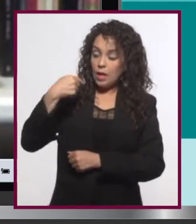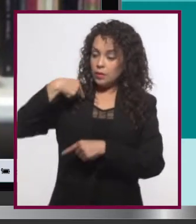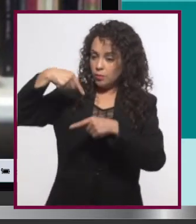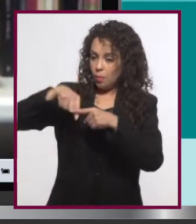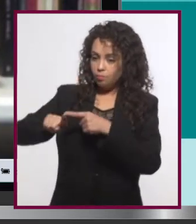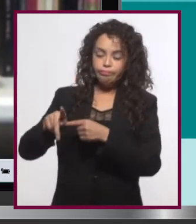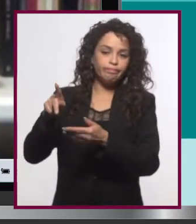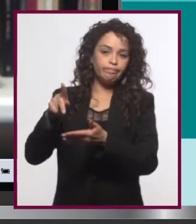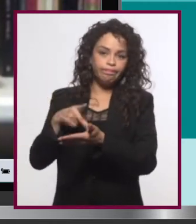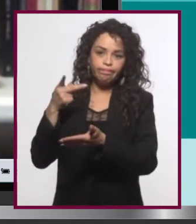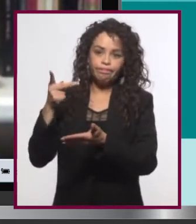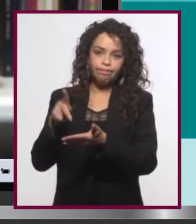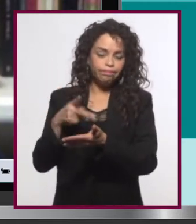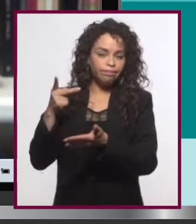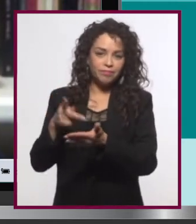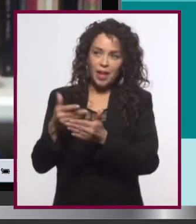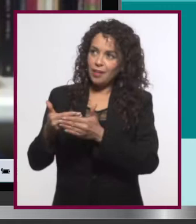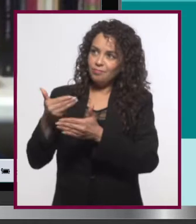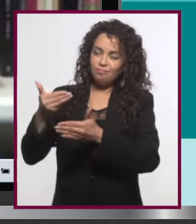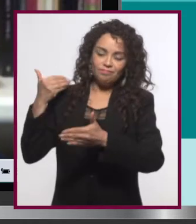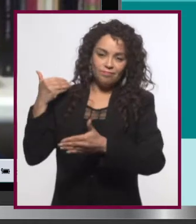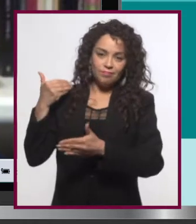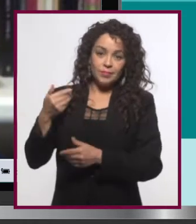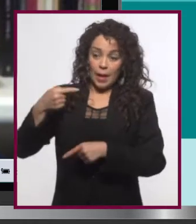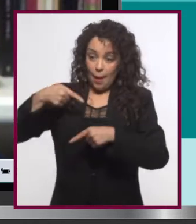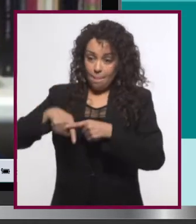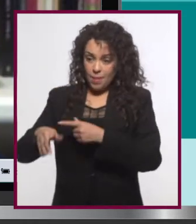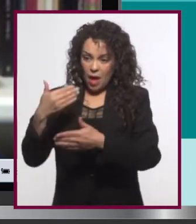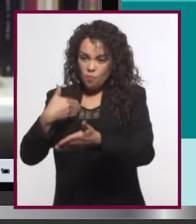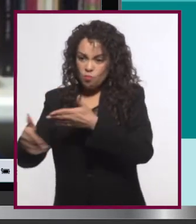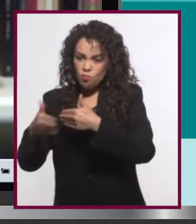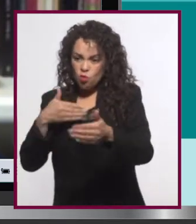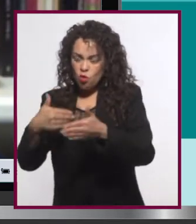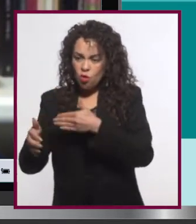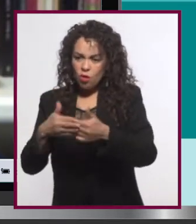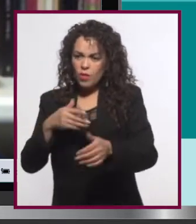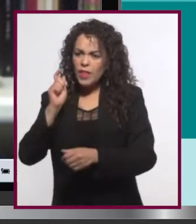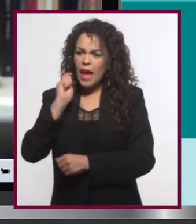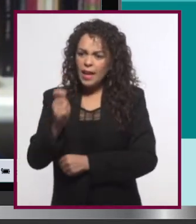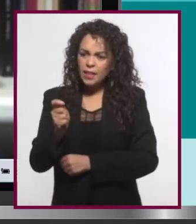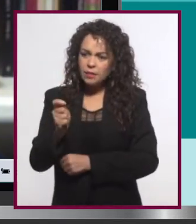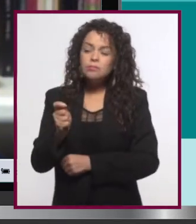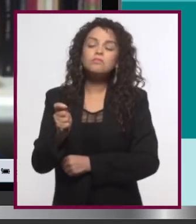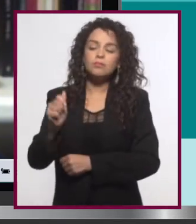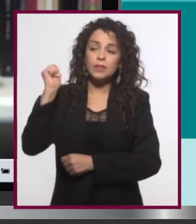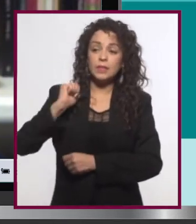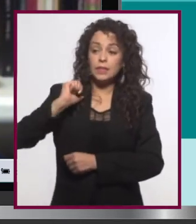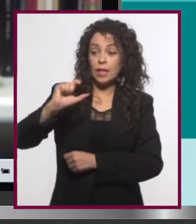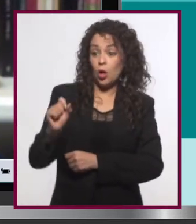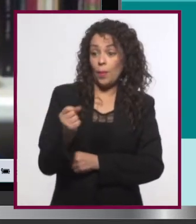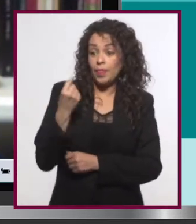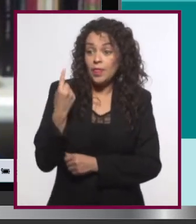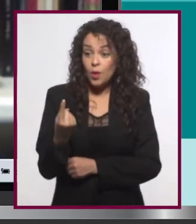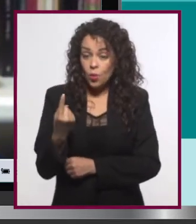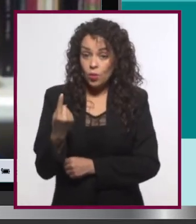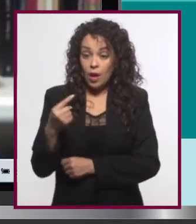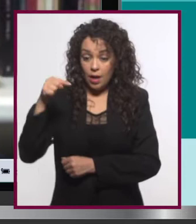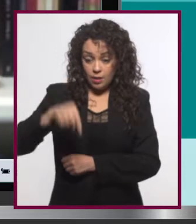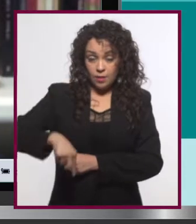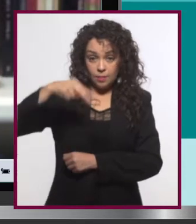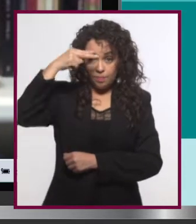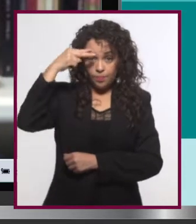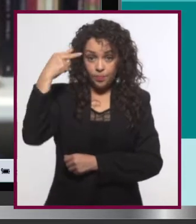varias veces en realidad. Se empezaron a poner de moda como herramienta muy a principios del siglo XXI